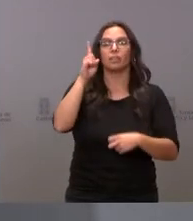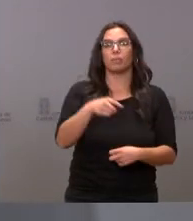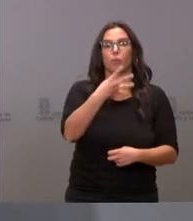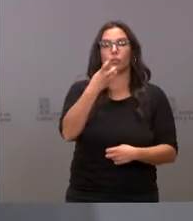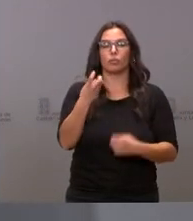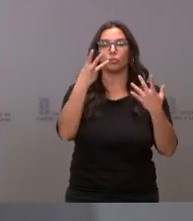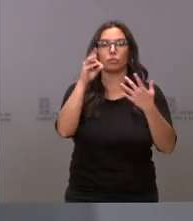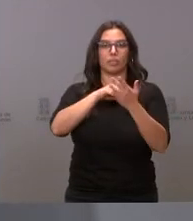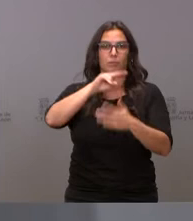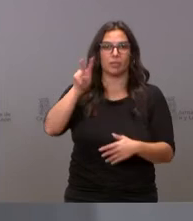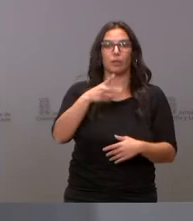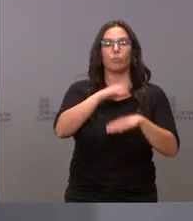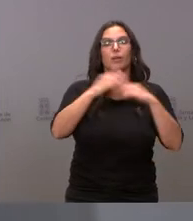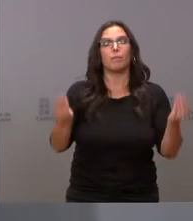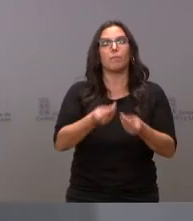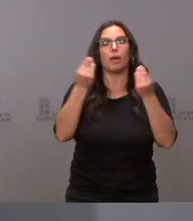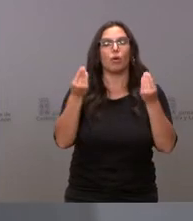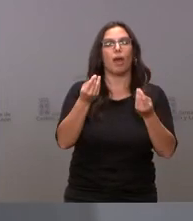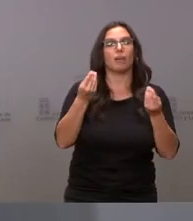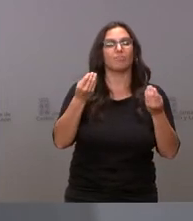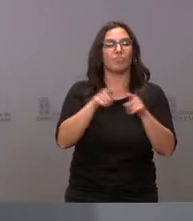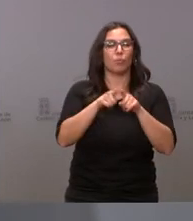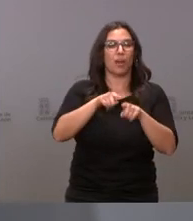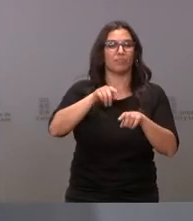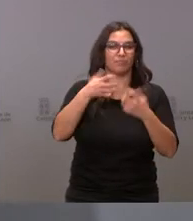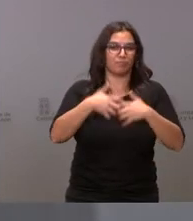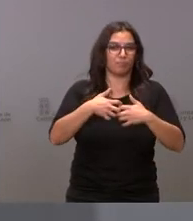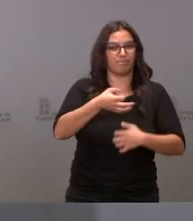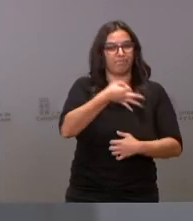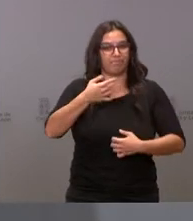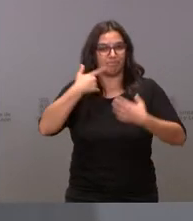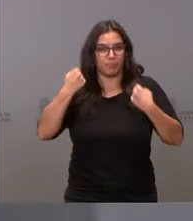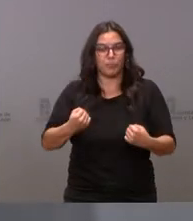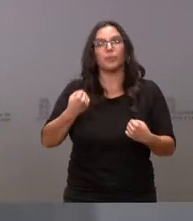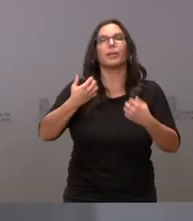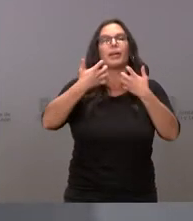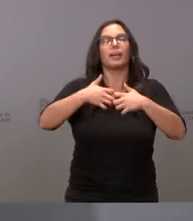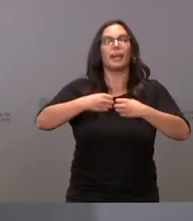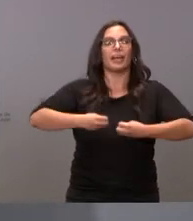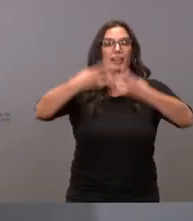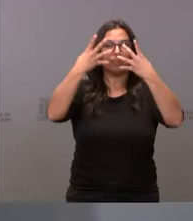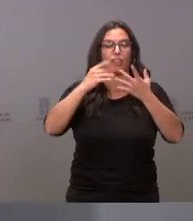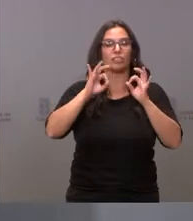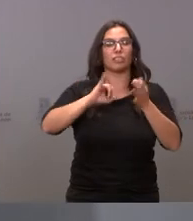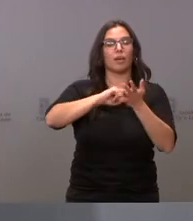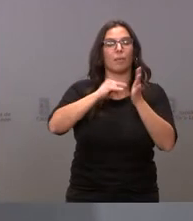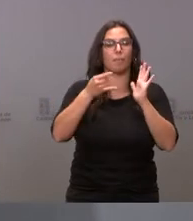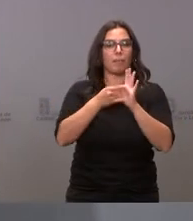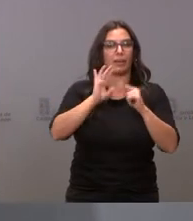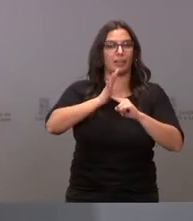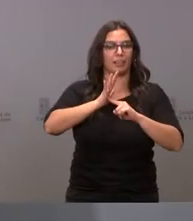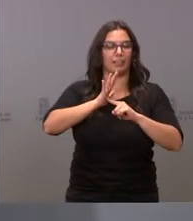para la mejora de la eficiencia energética de la climatización del edificio Orión en el parque tecnológico de Huesillo.